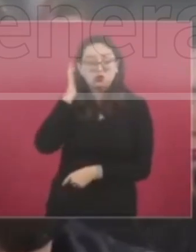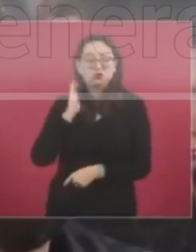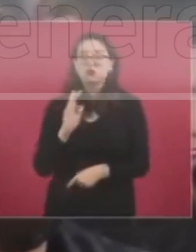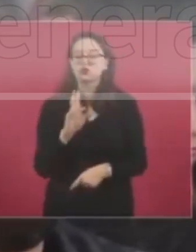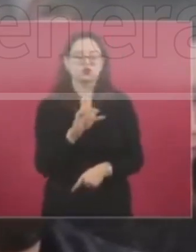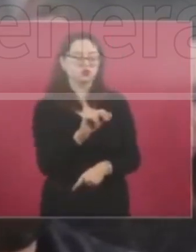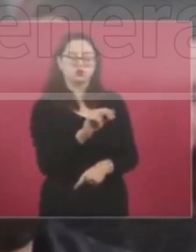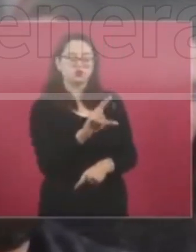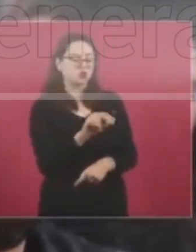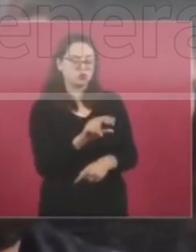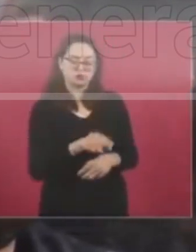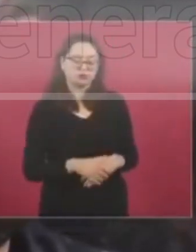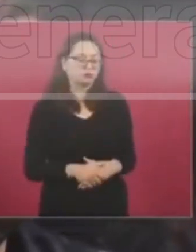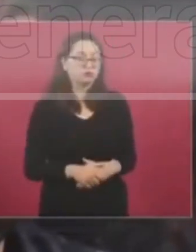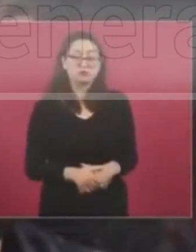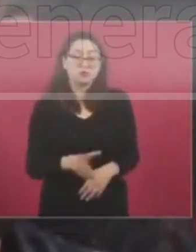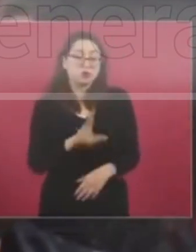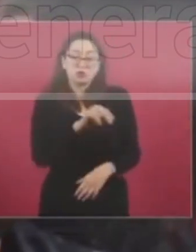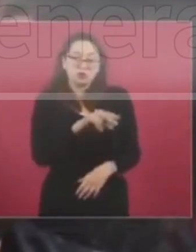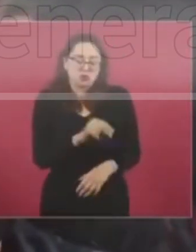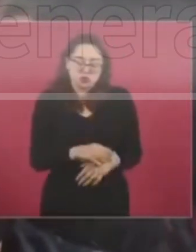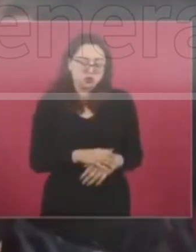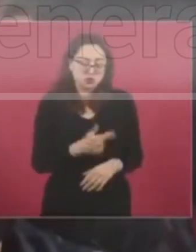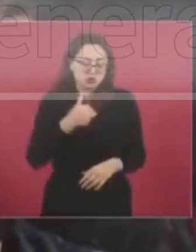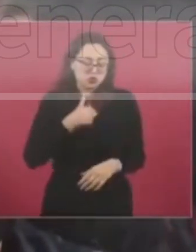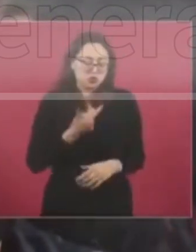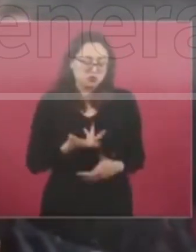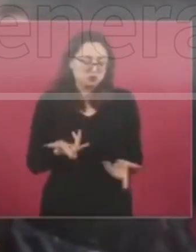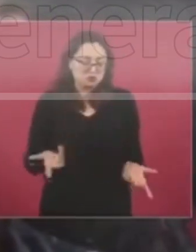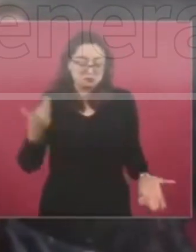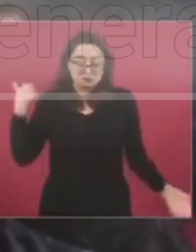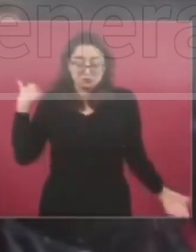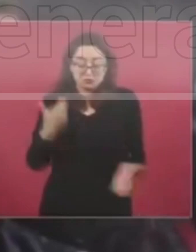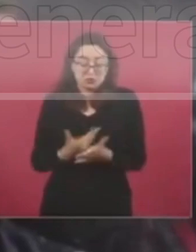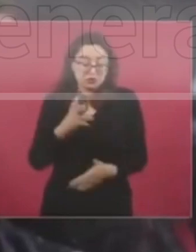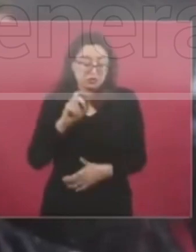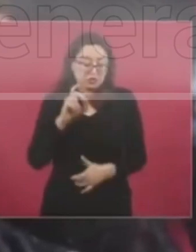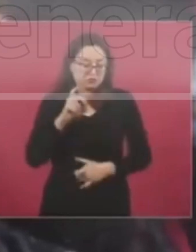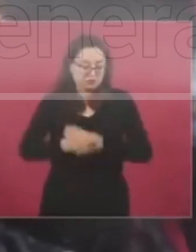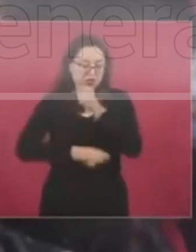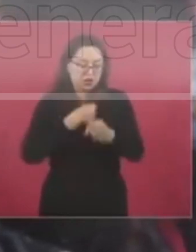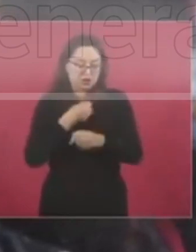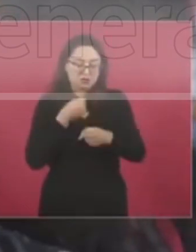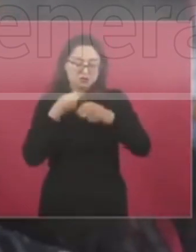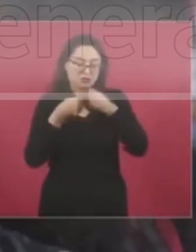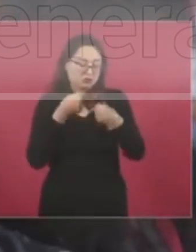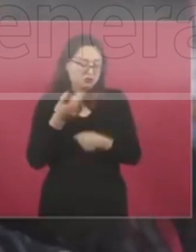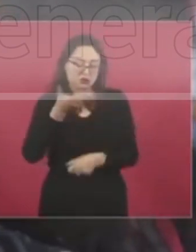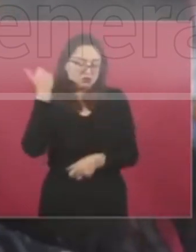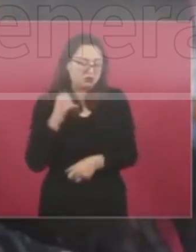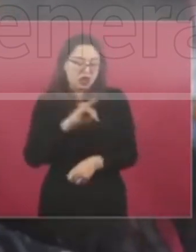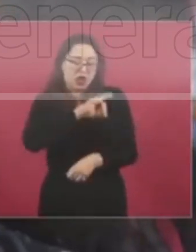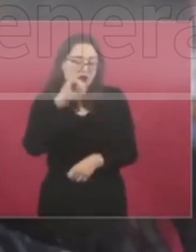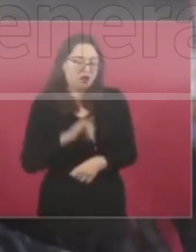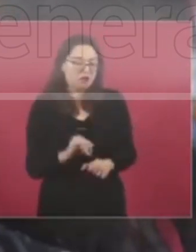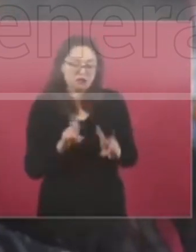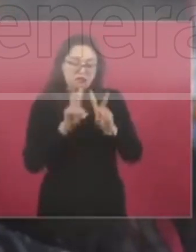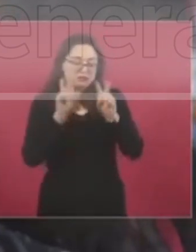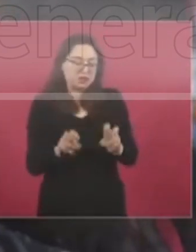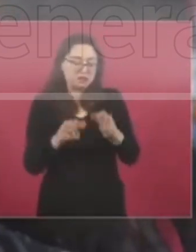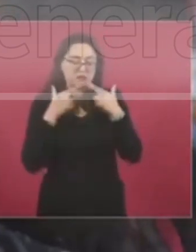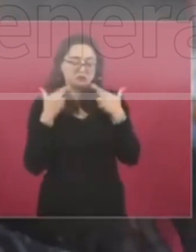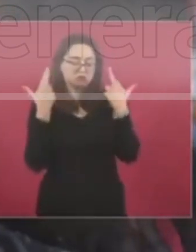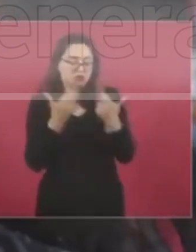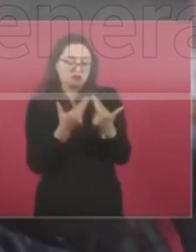yo no había o los que a mí me tocó cuando yo 30 años de Serra Portera ninguno había hablaba de que se reunían